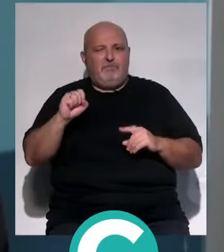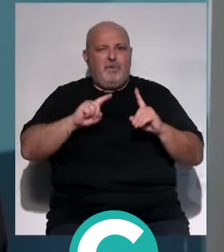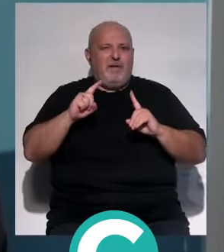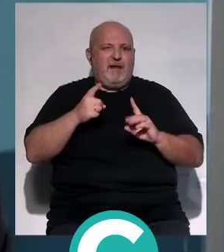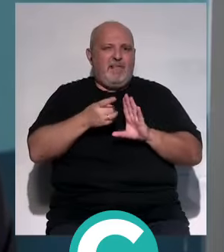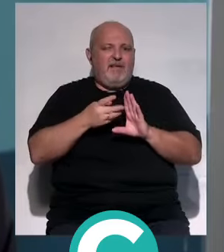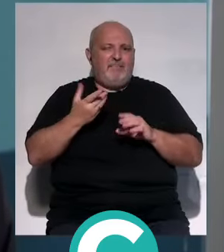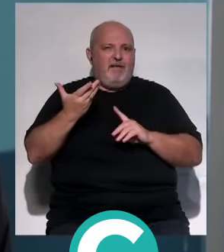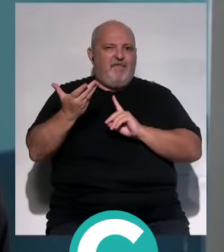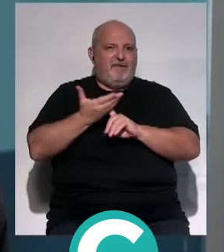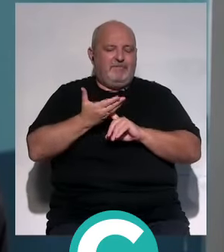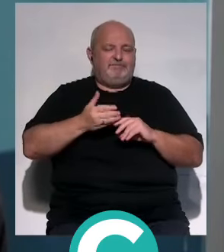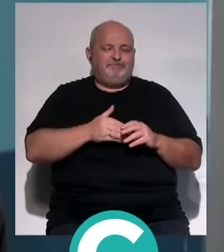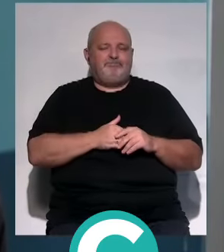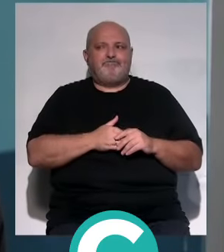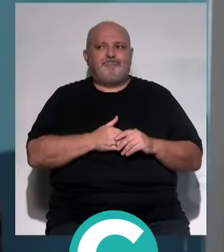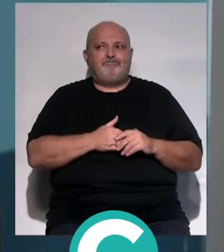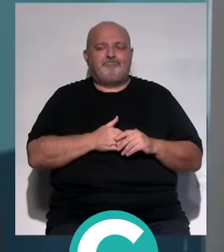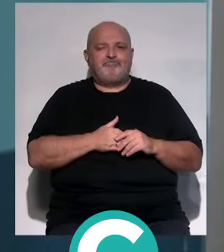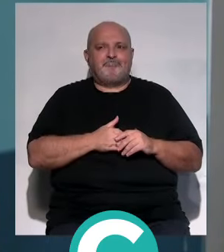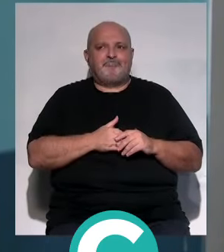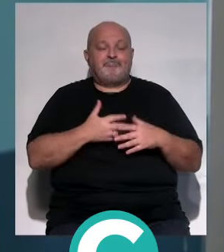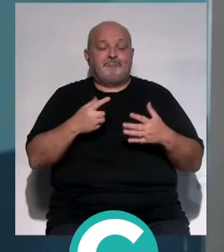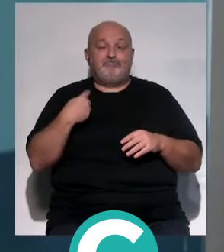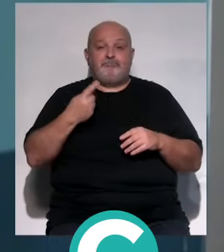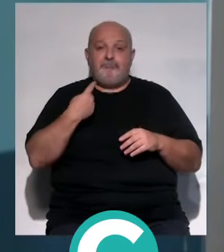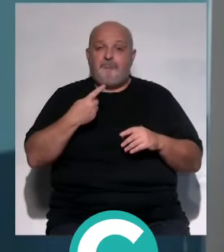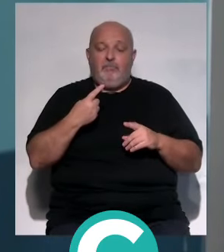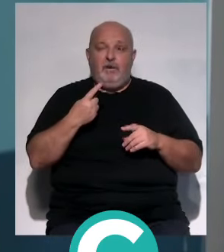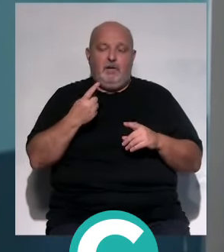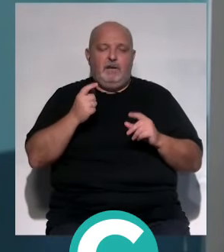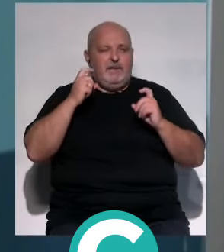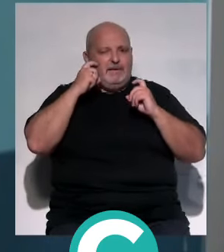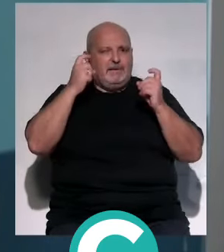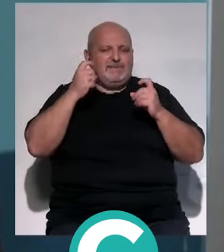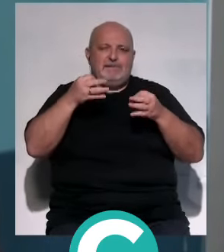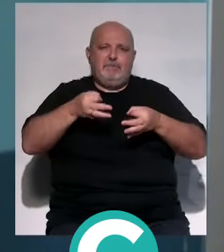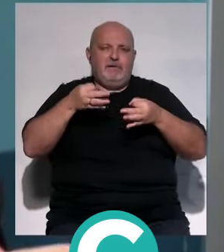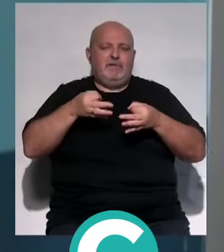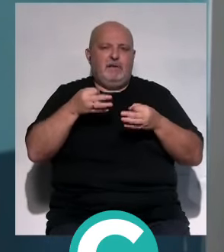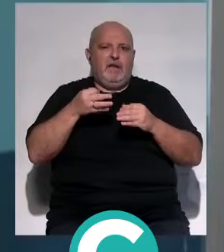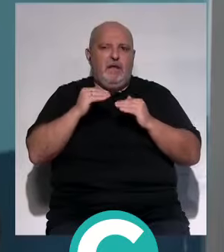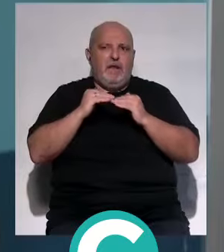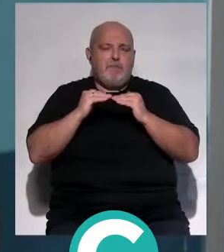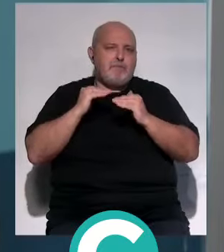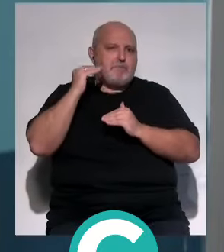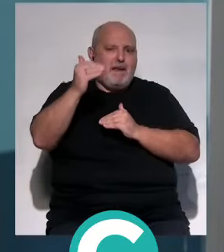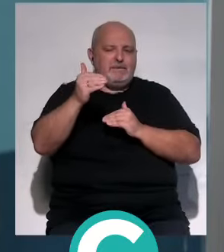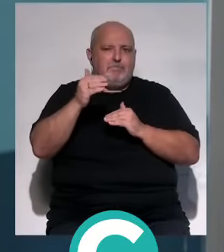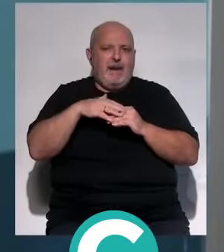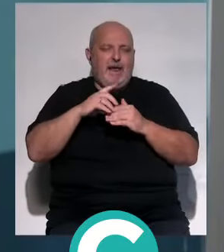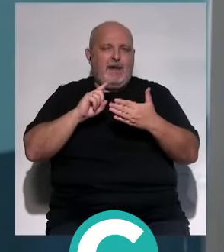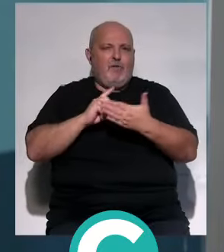su calidad de vida. Entonces, ya os digo que nosotros intentamos siempre ir por delante de las innovaciones,